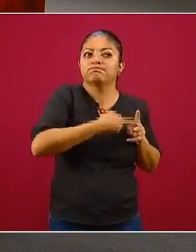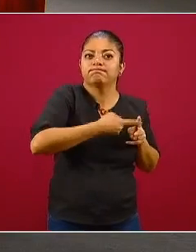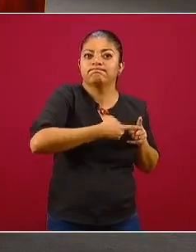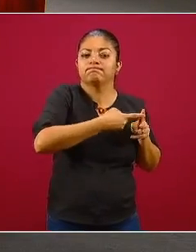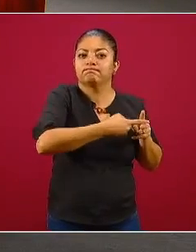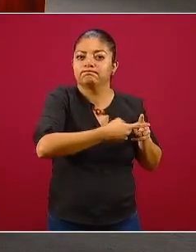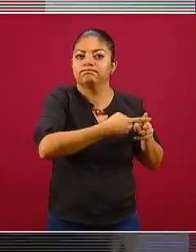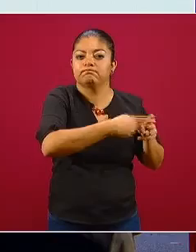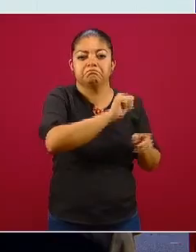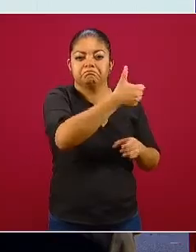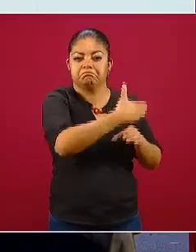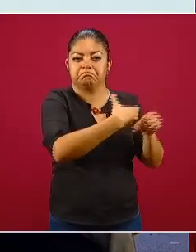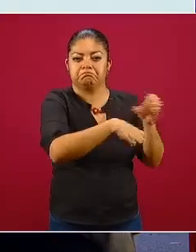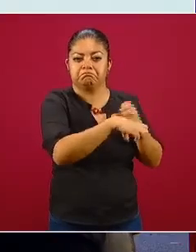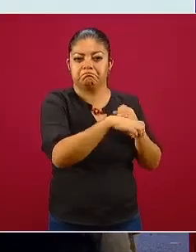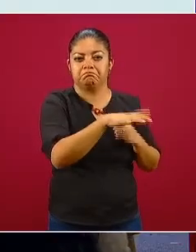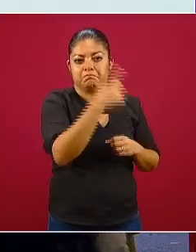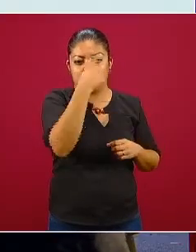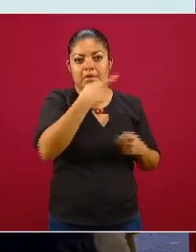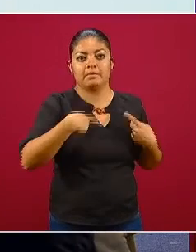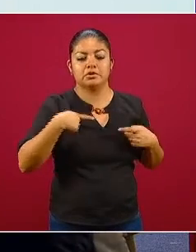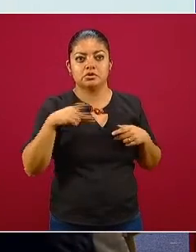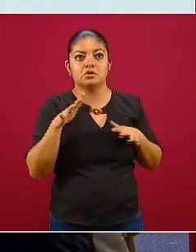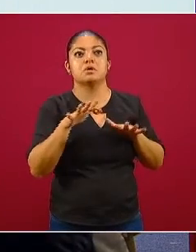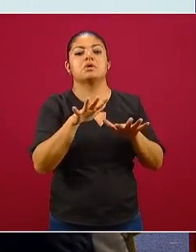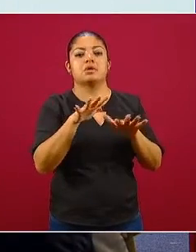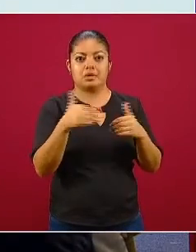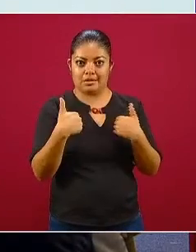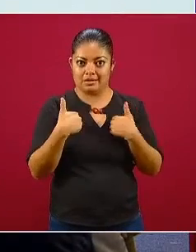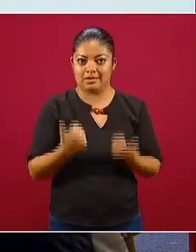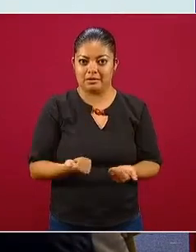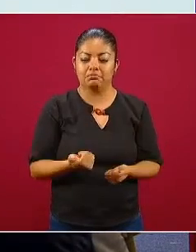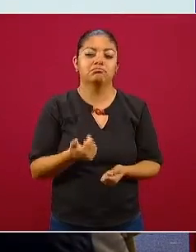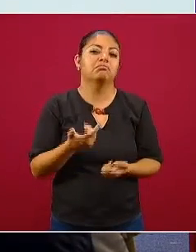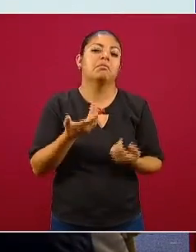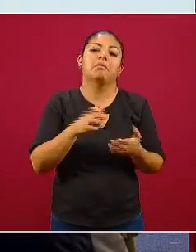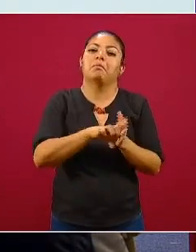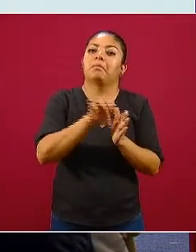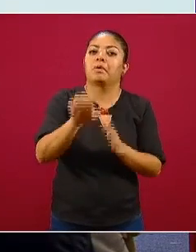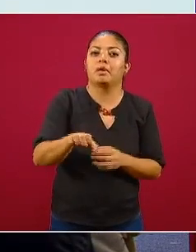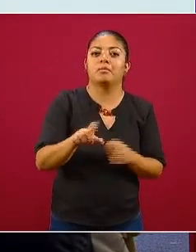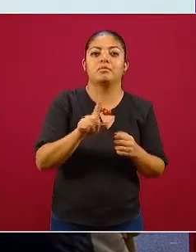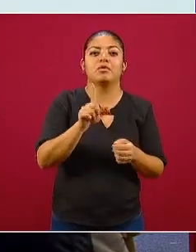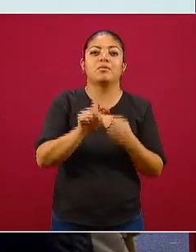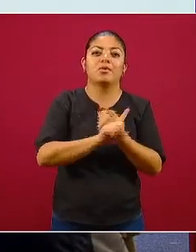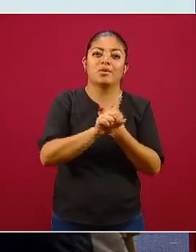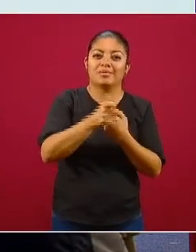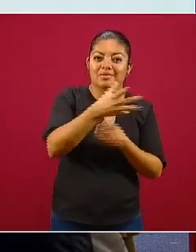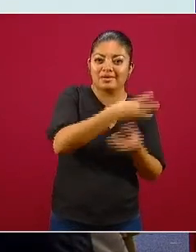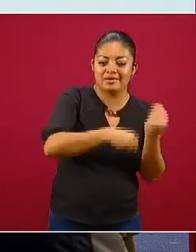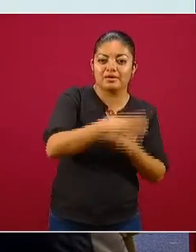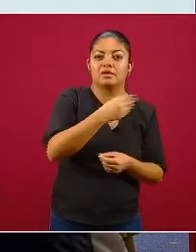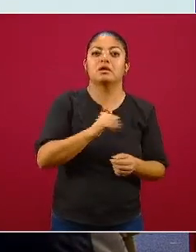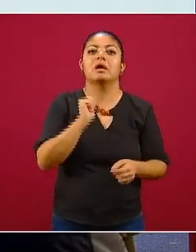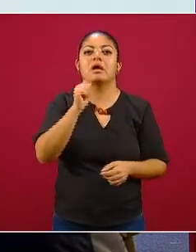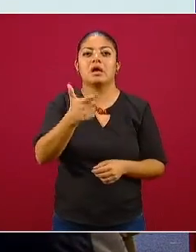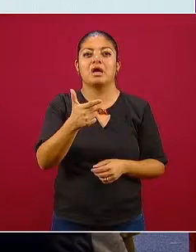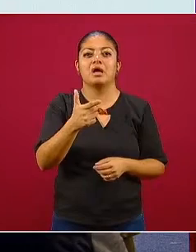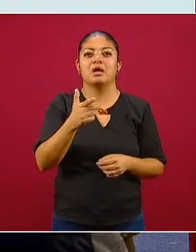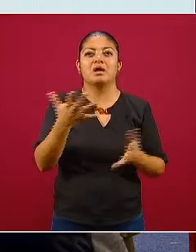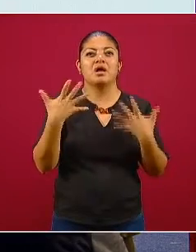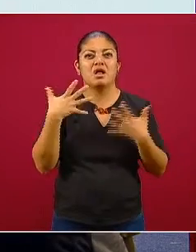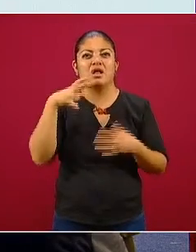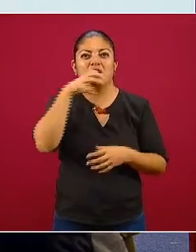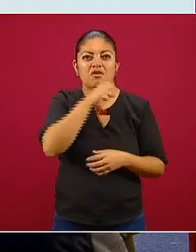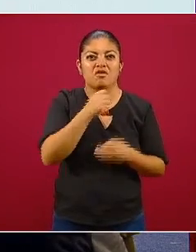actividades de interés público. La economía, el clima, el comportamiento humano,